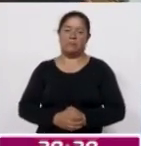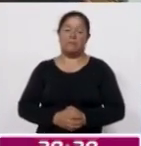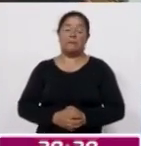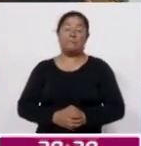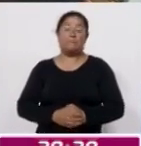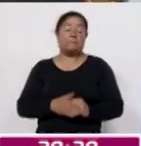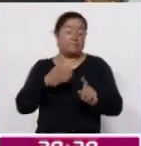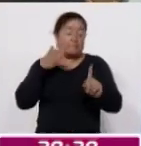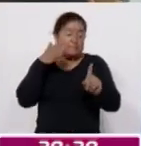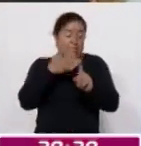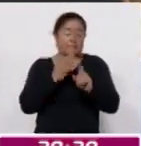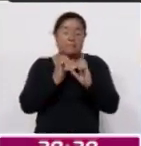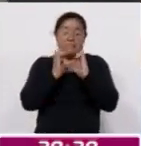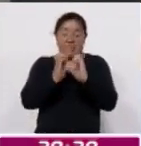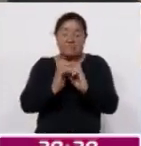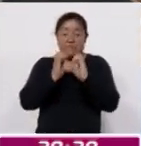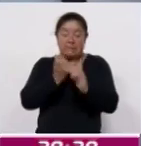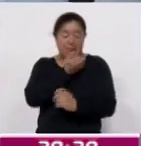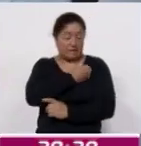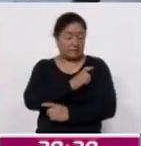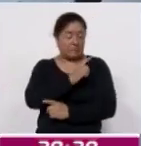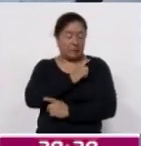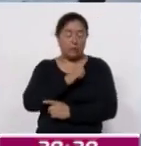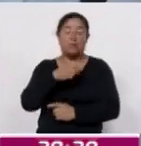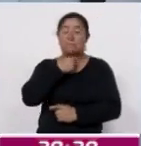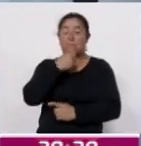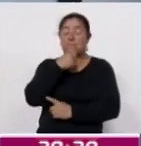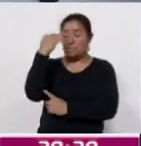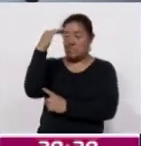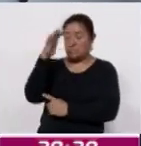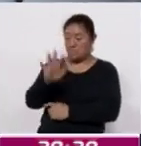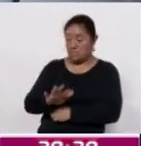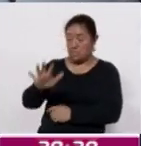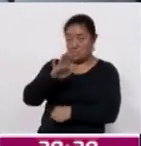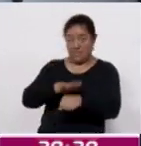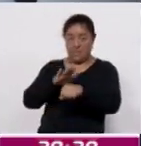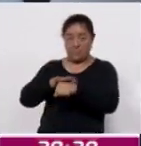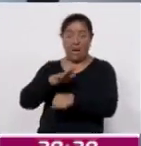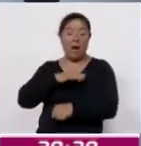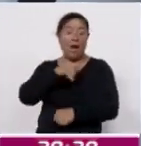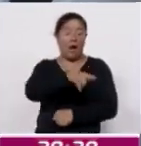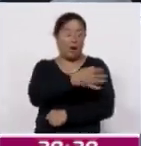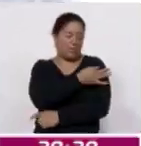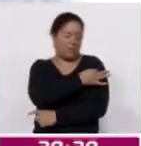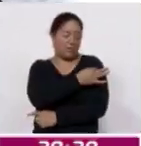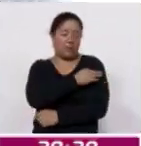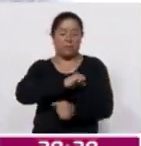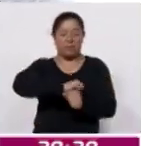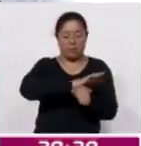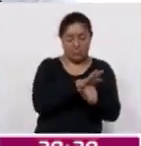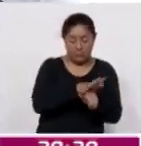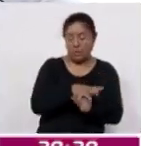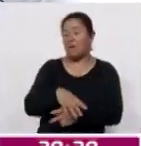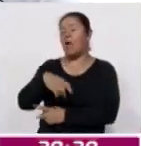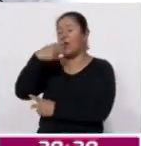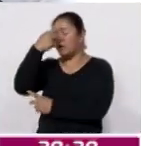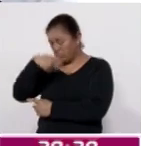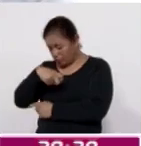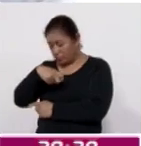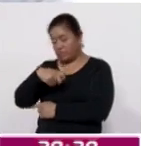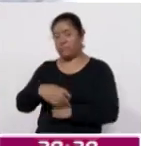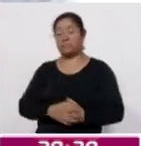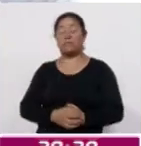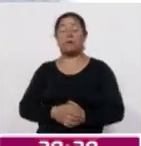el objetivo de proteger la salud de la población, especialmente de los adultos mayores, se realizó una jornada de vacunación contra el COVID-19 e influenza